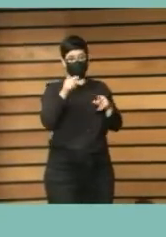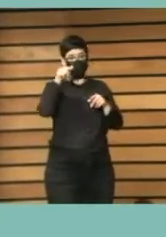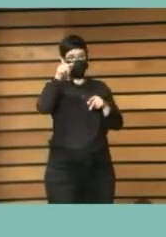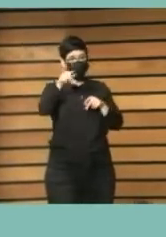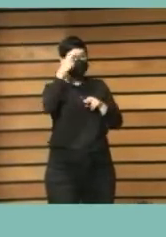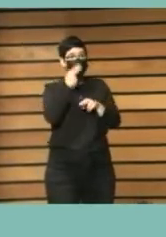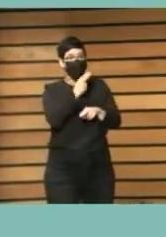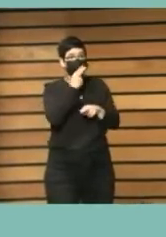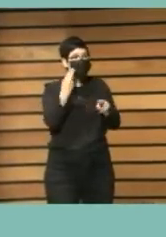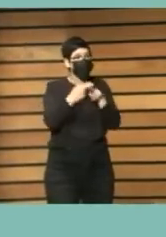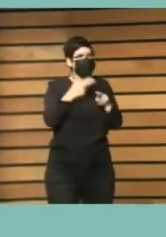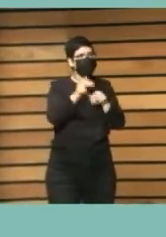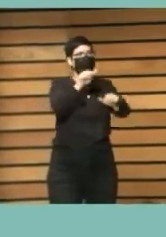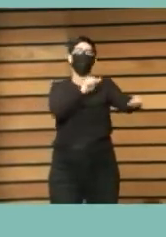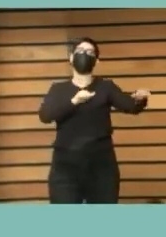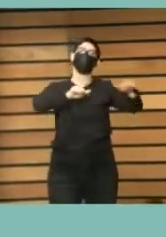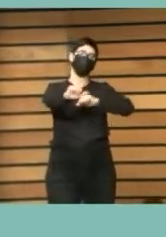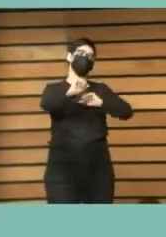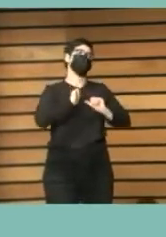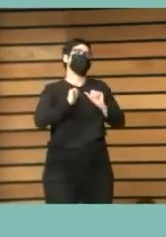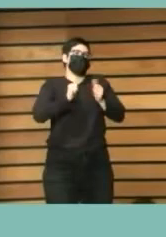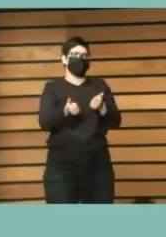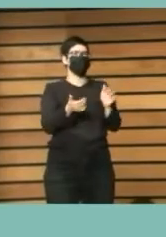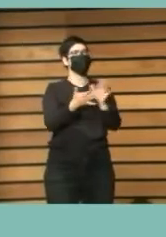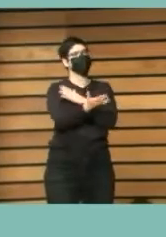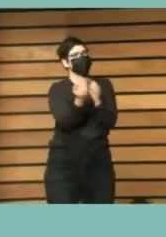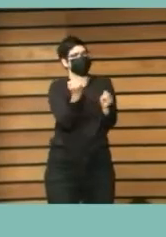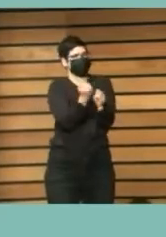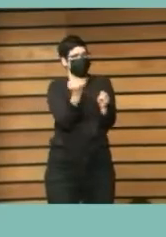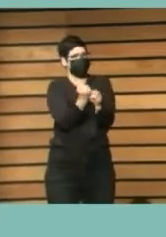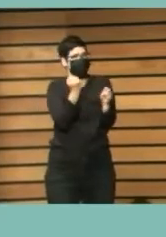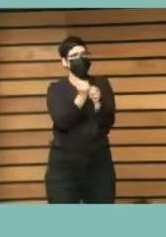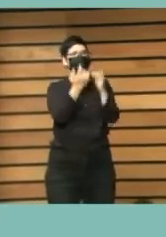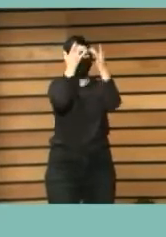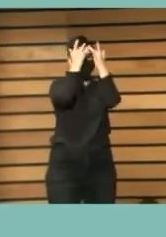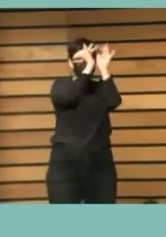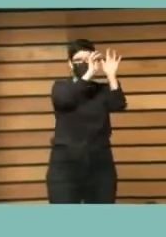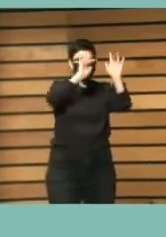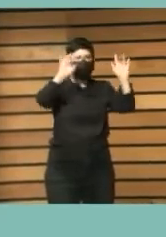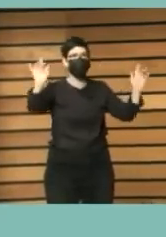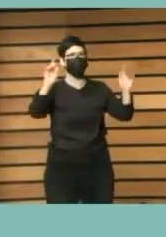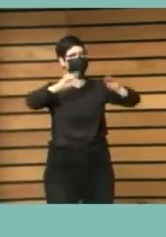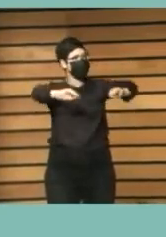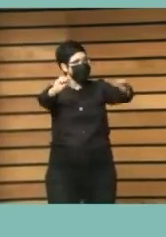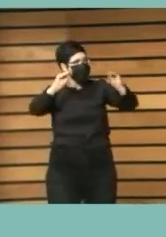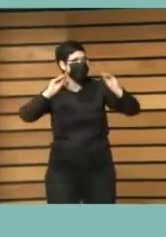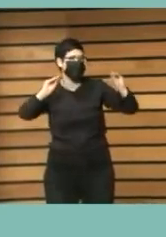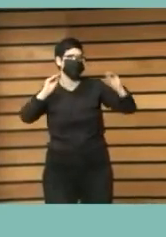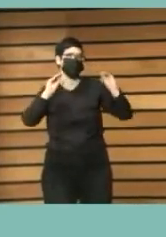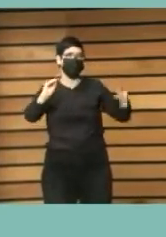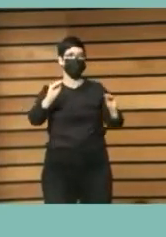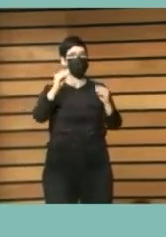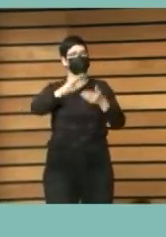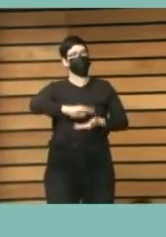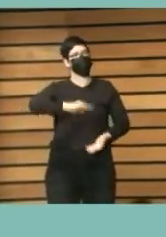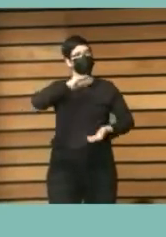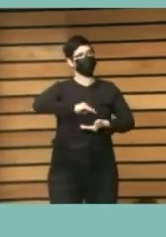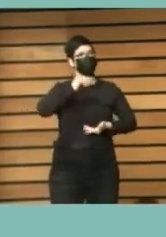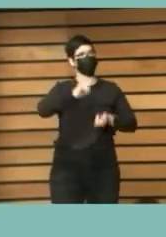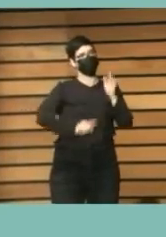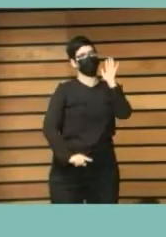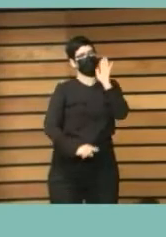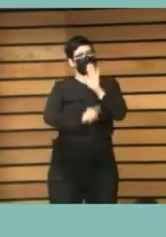que incluía efectivamente un trabajo de sensibilización barra formación y desarrollo de capacidades con